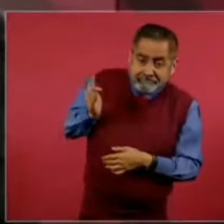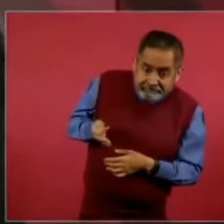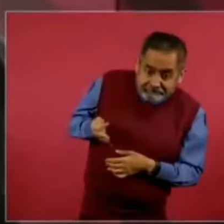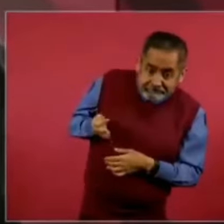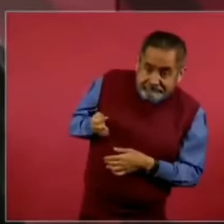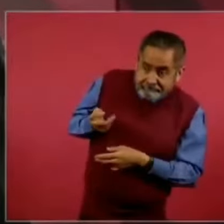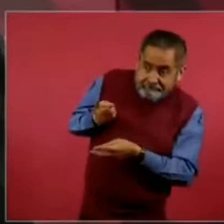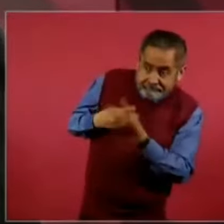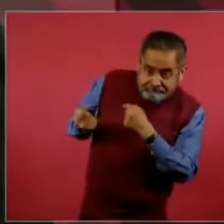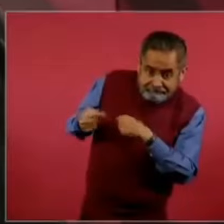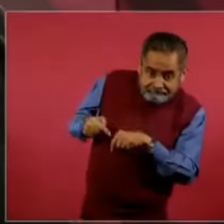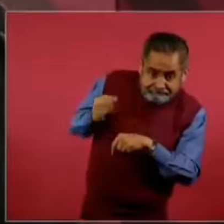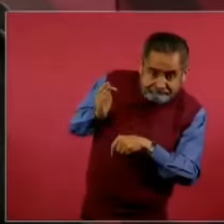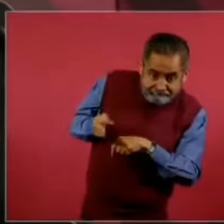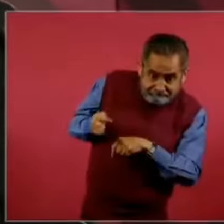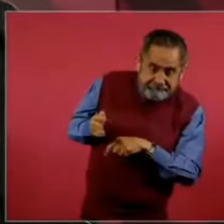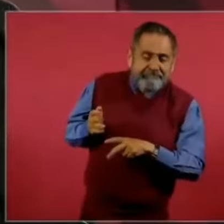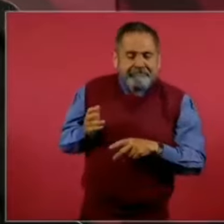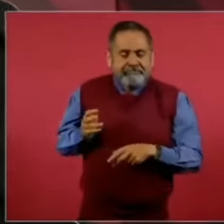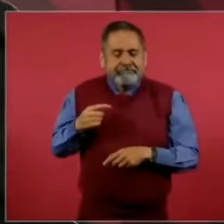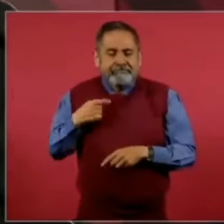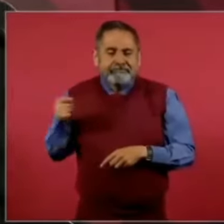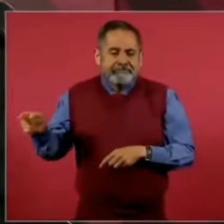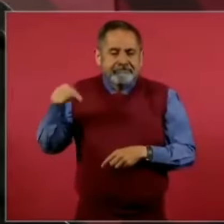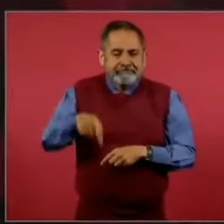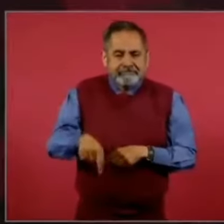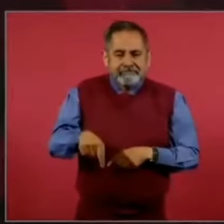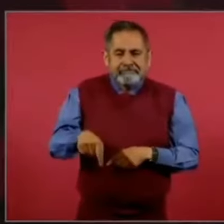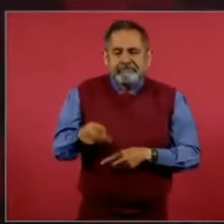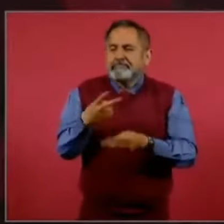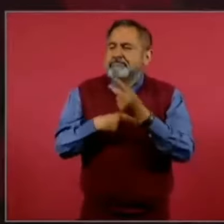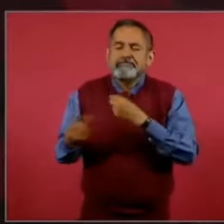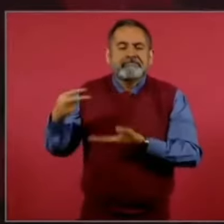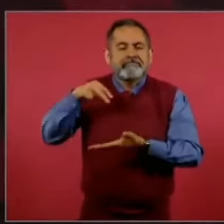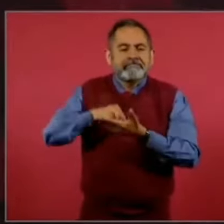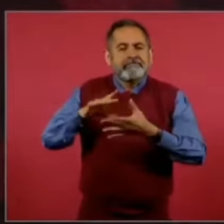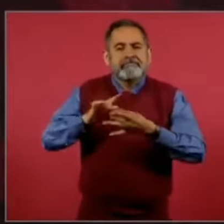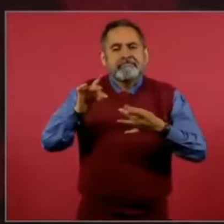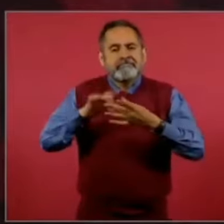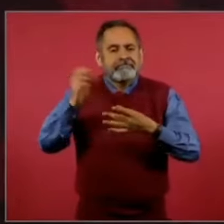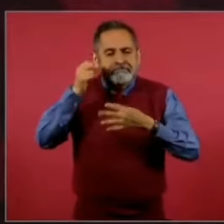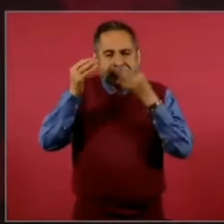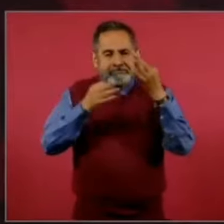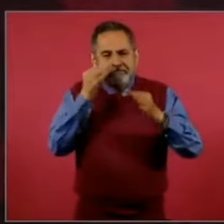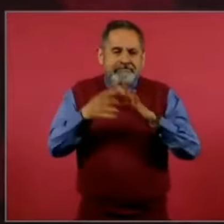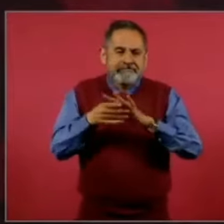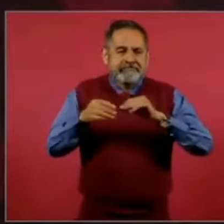vendría a